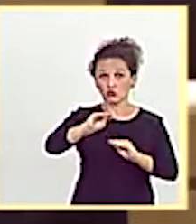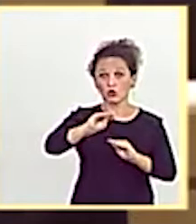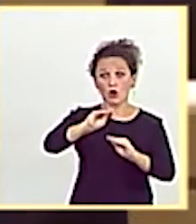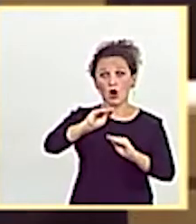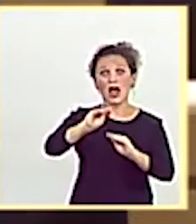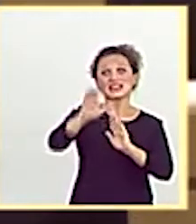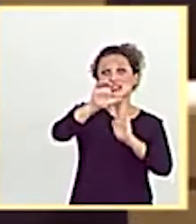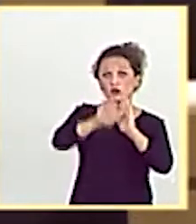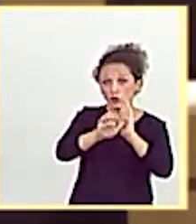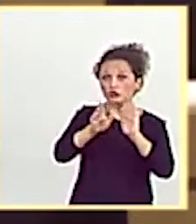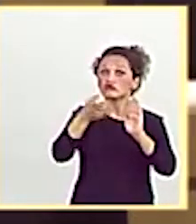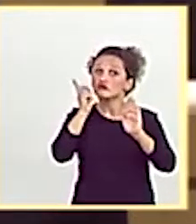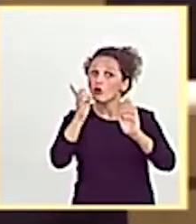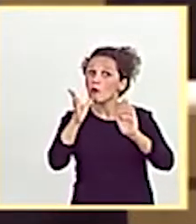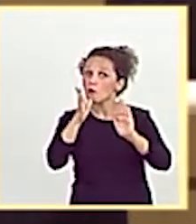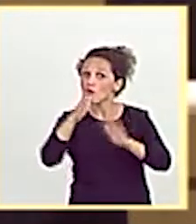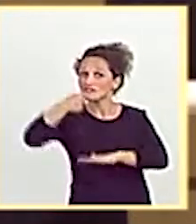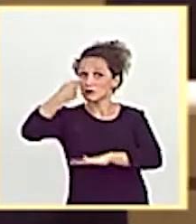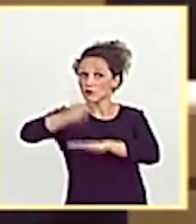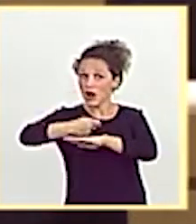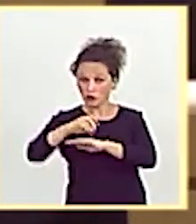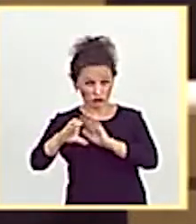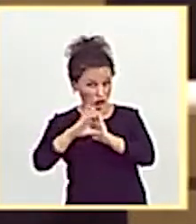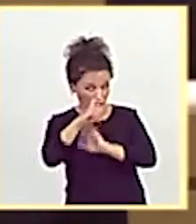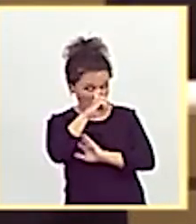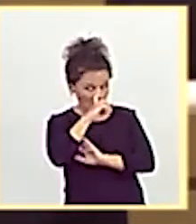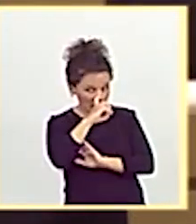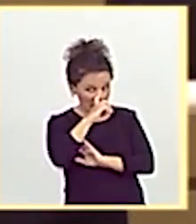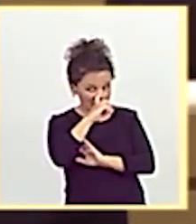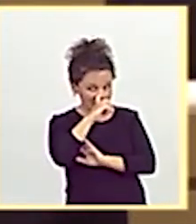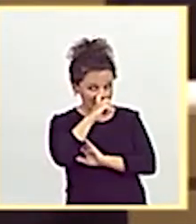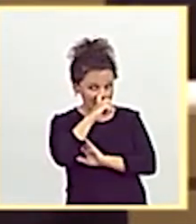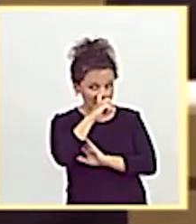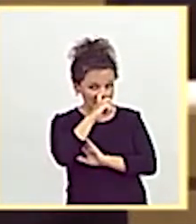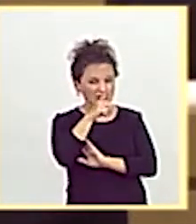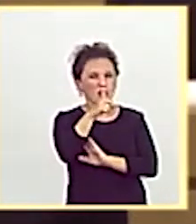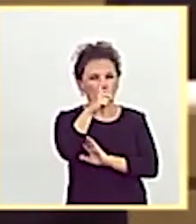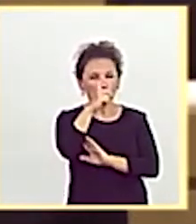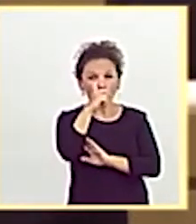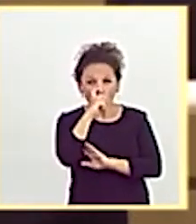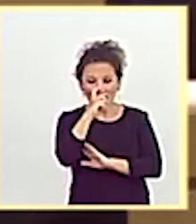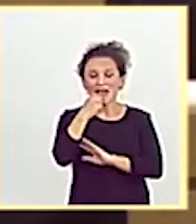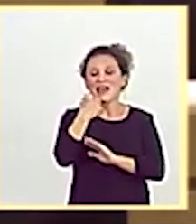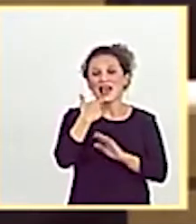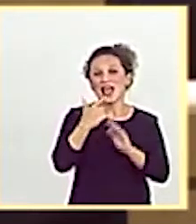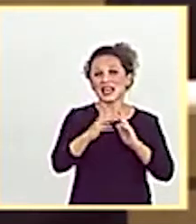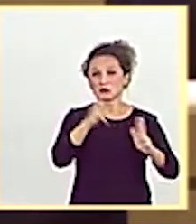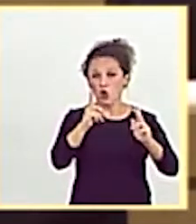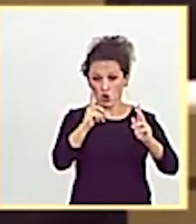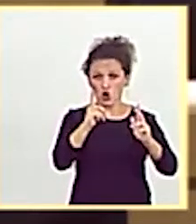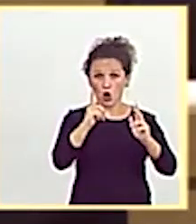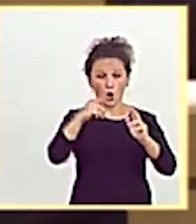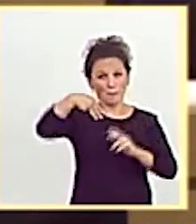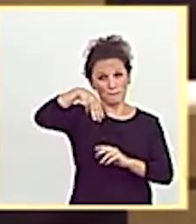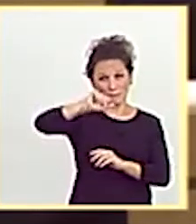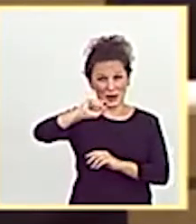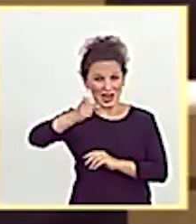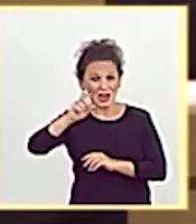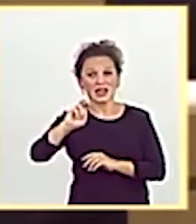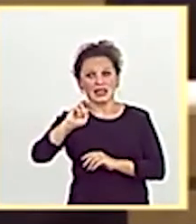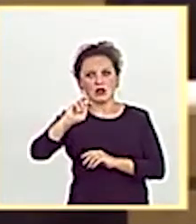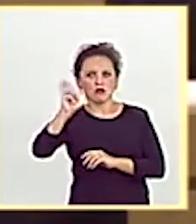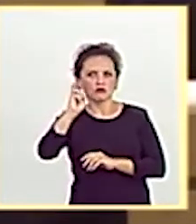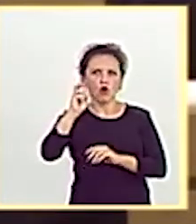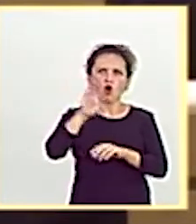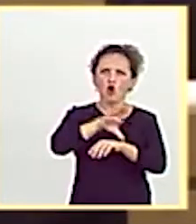avalado solamente por el Tribunal Constitucional? ¿Recuerda la inhabilitación y el expolio del presidente Mas y de varios consellers